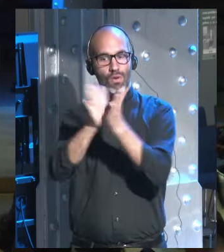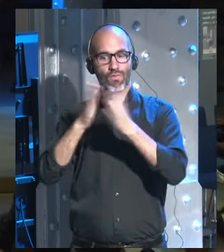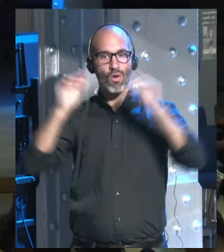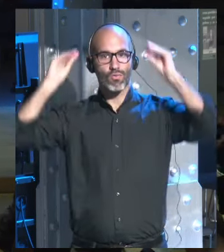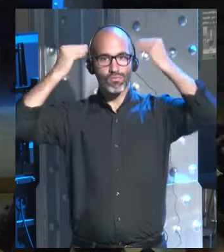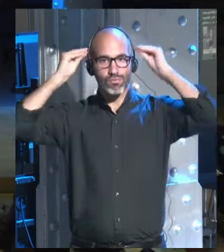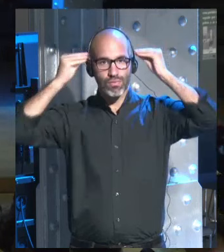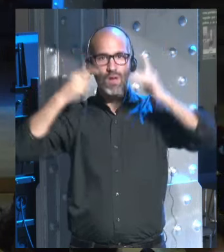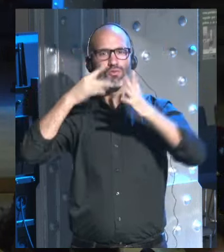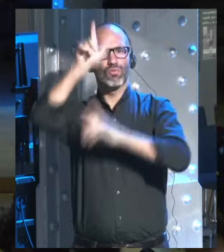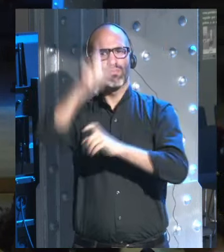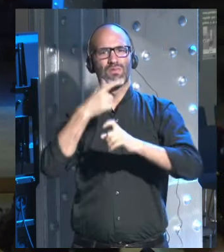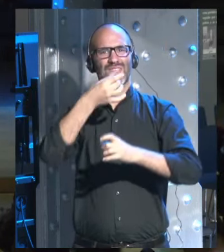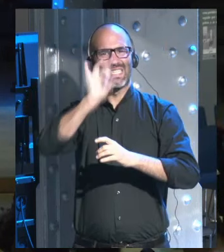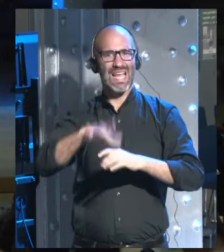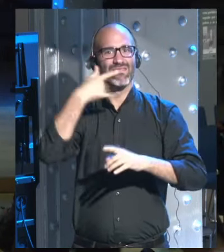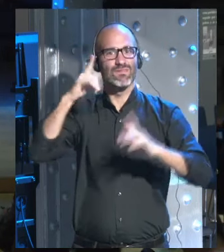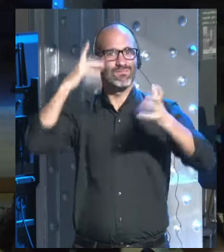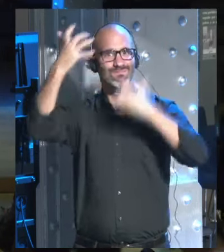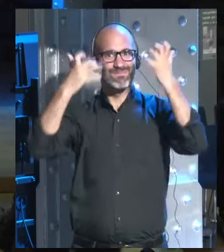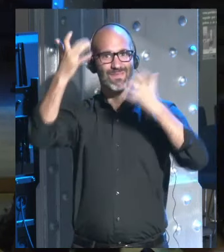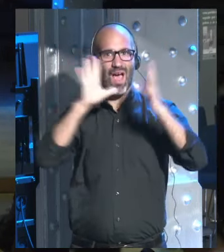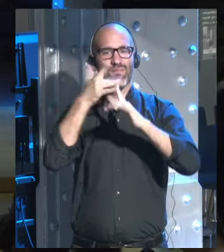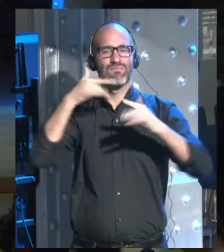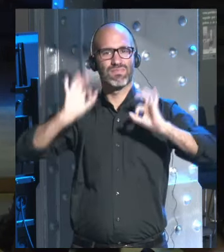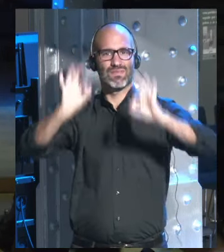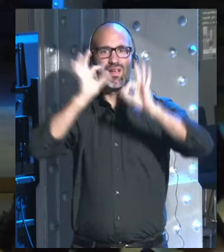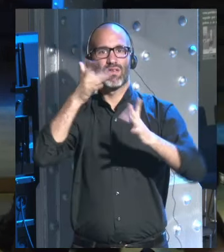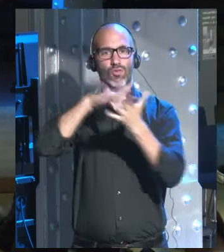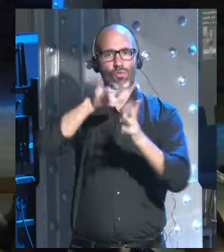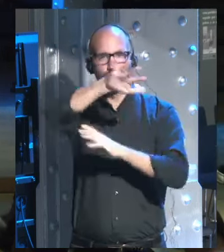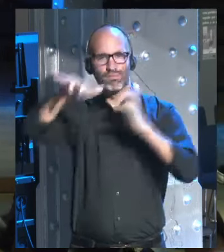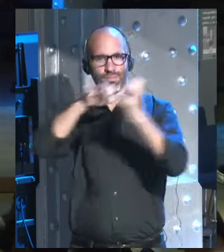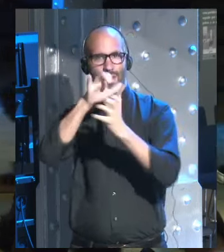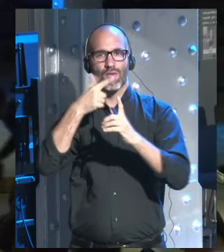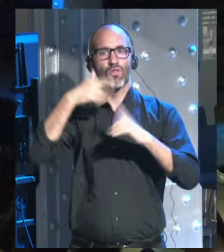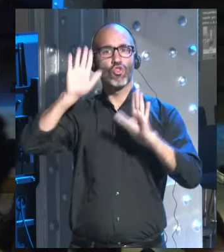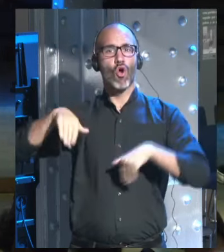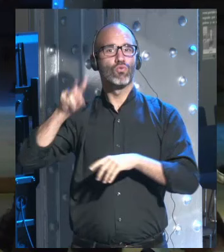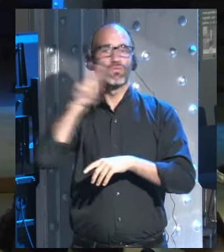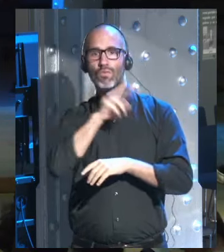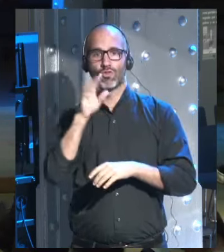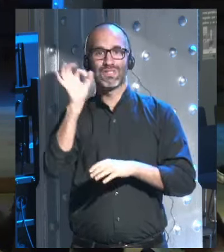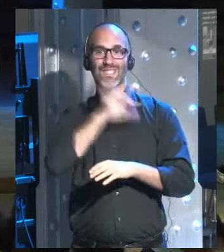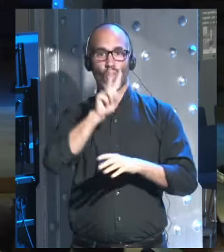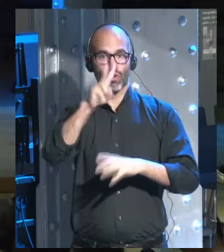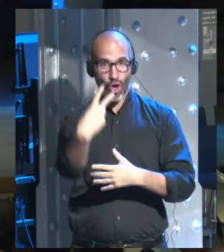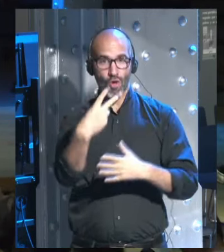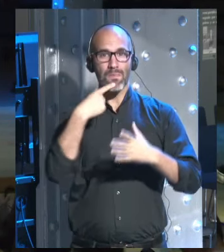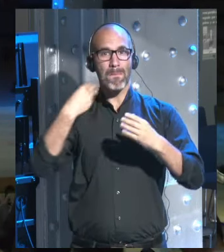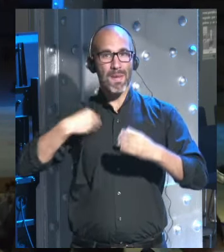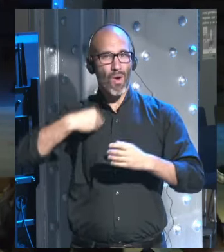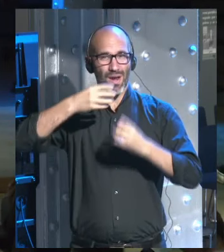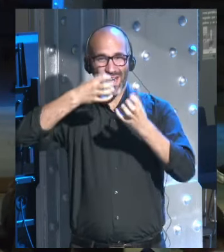científico que crea un ser artificial que queda fuera de control y causa estragos. En los dos últimos siglos el mismo relato se ha contado